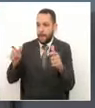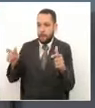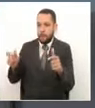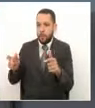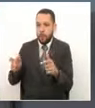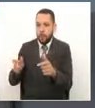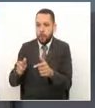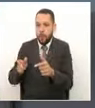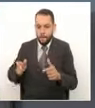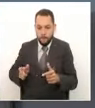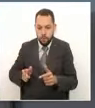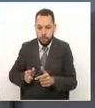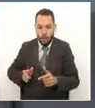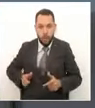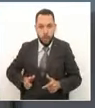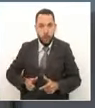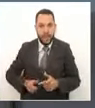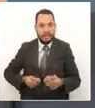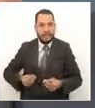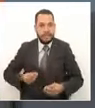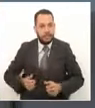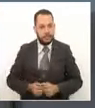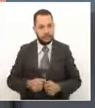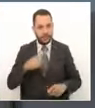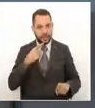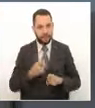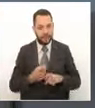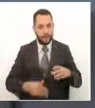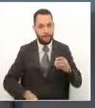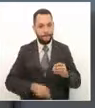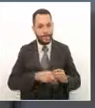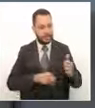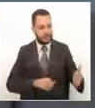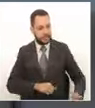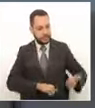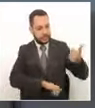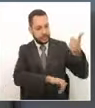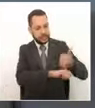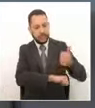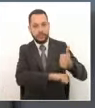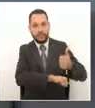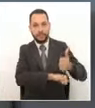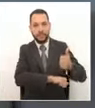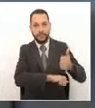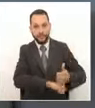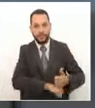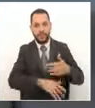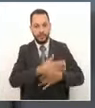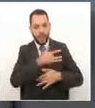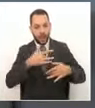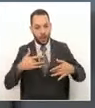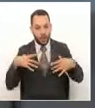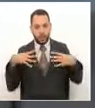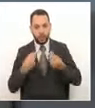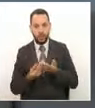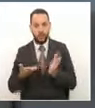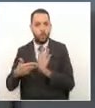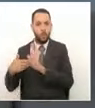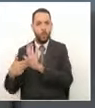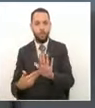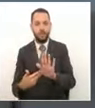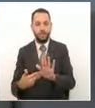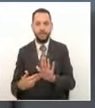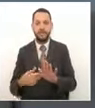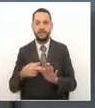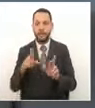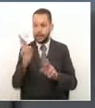pero también con la autoridad que nos enviste de autoridad sanitaria tenemos que garantizarle a la comunidad del departamento de